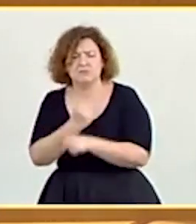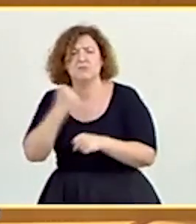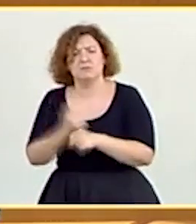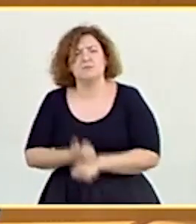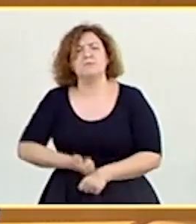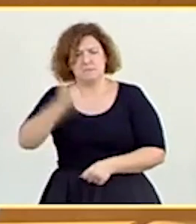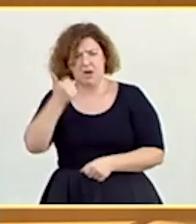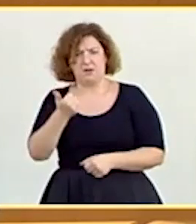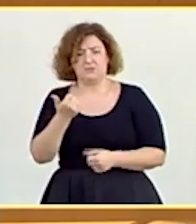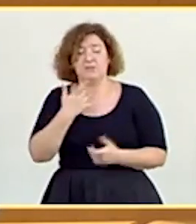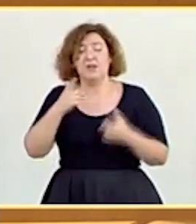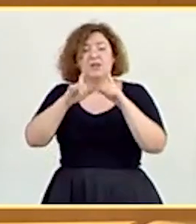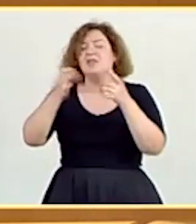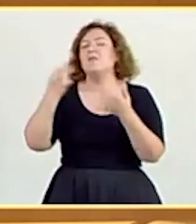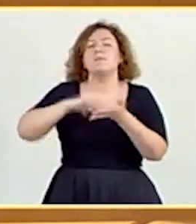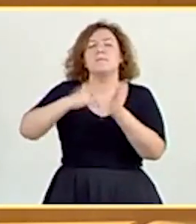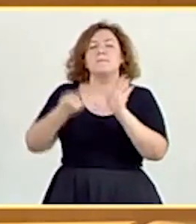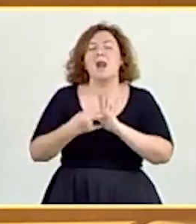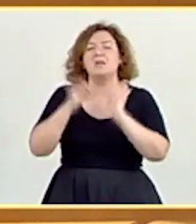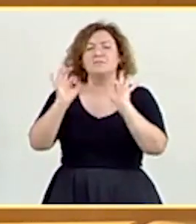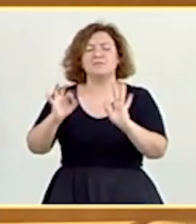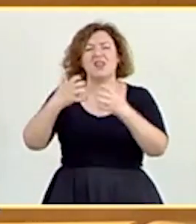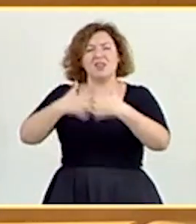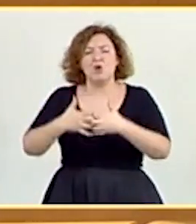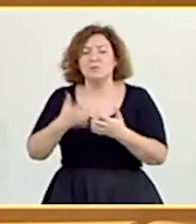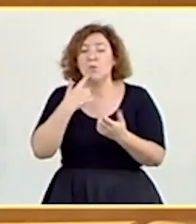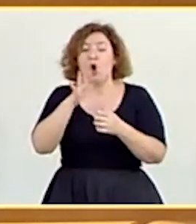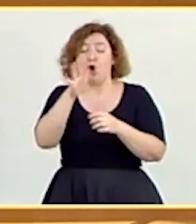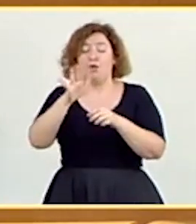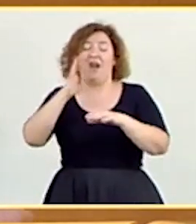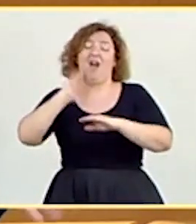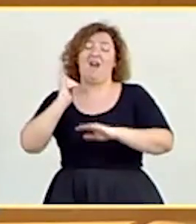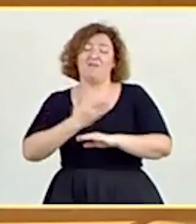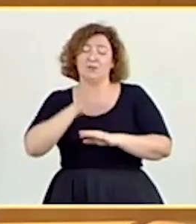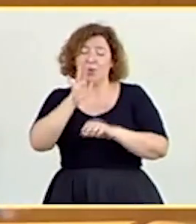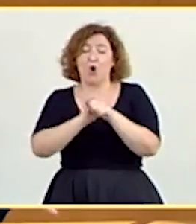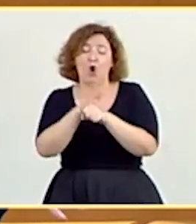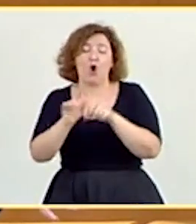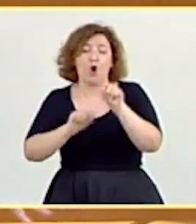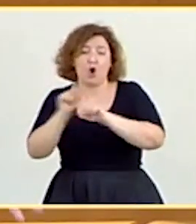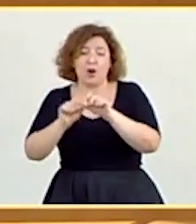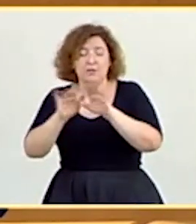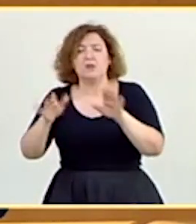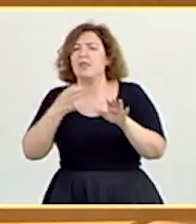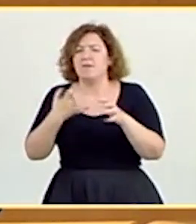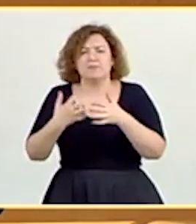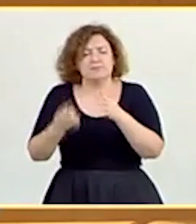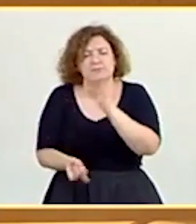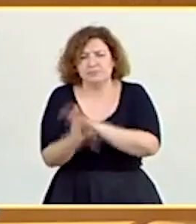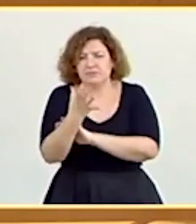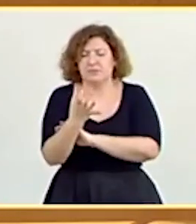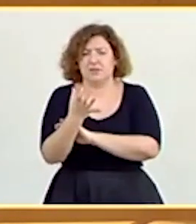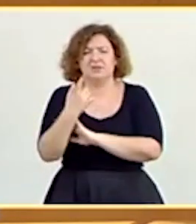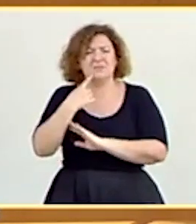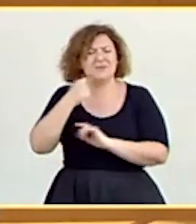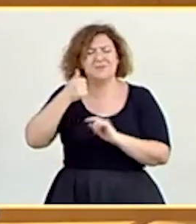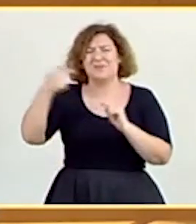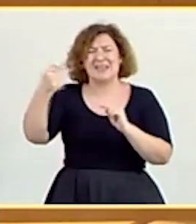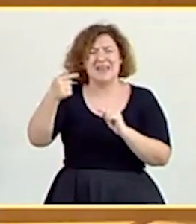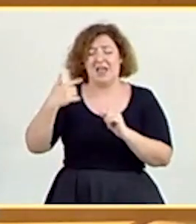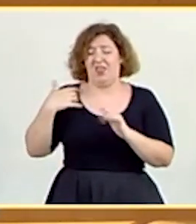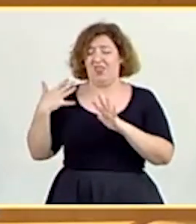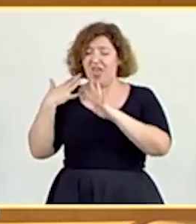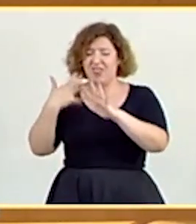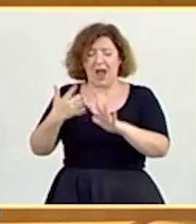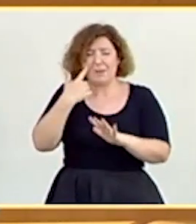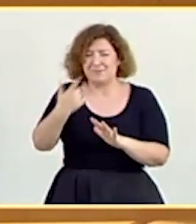industria para resistir a la crisis generada por el coronavirus y para invertir también en esa tendencia negativa que el sector ya venía acusando durante la última década.